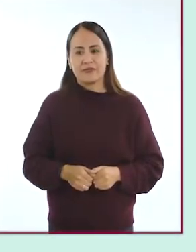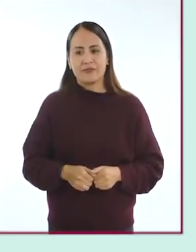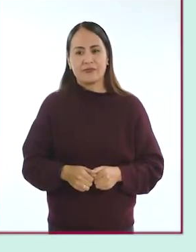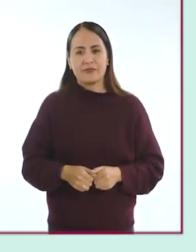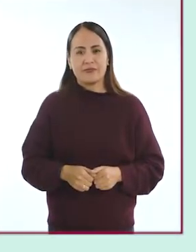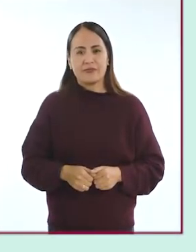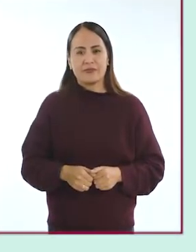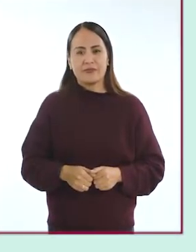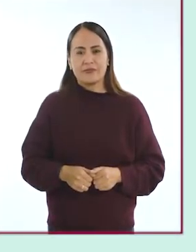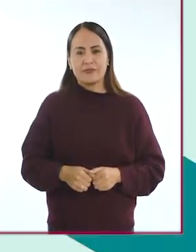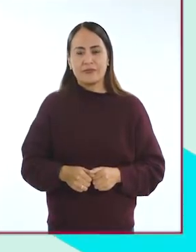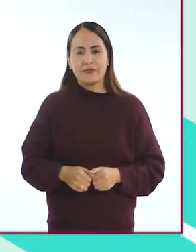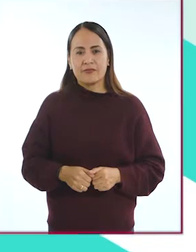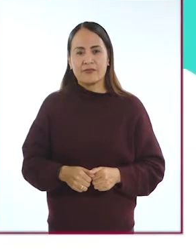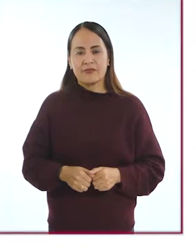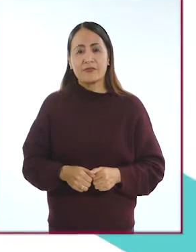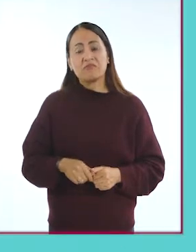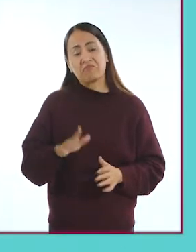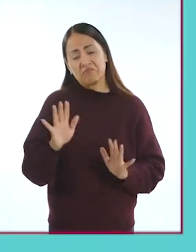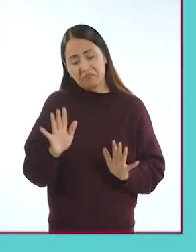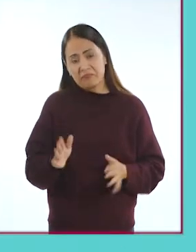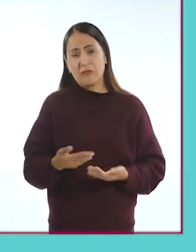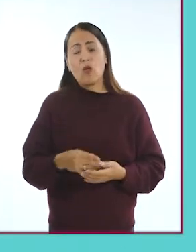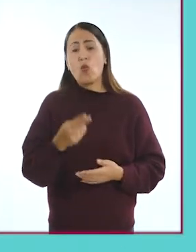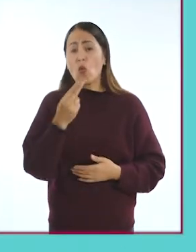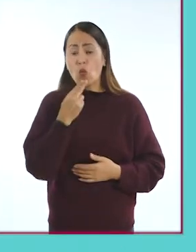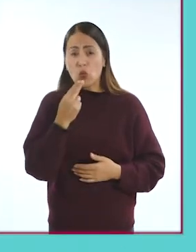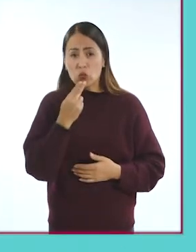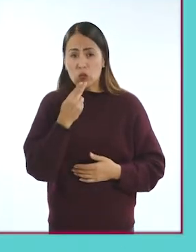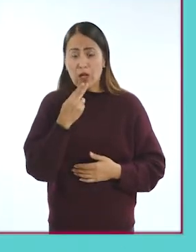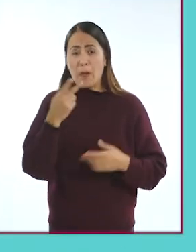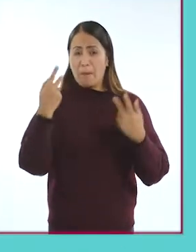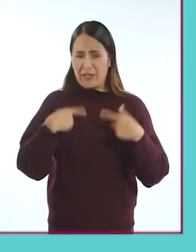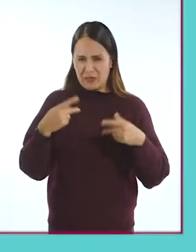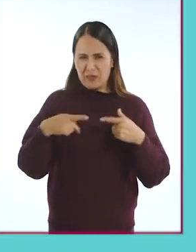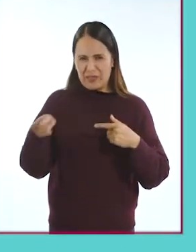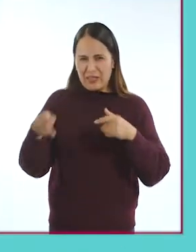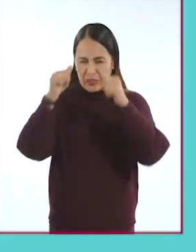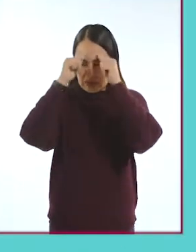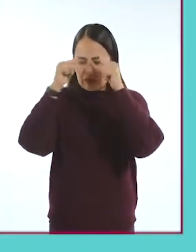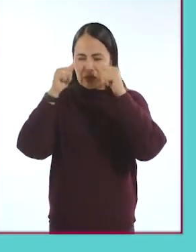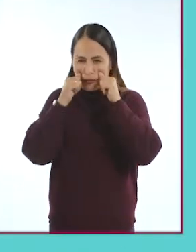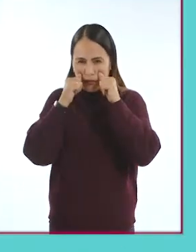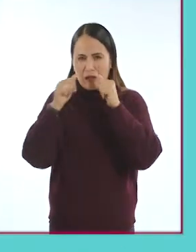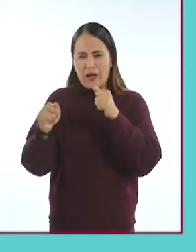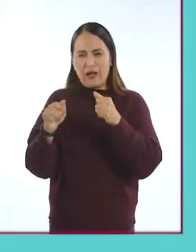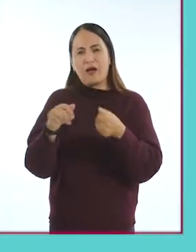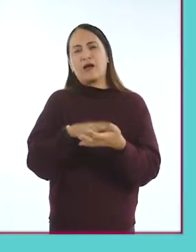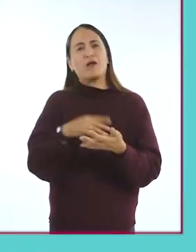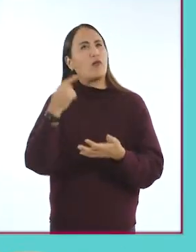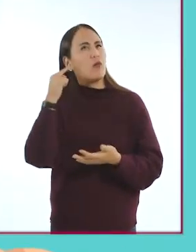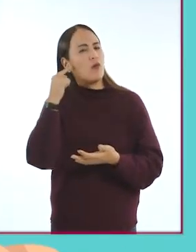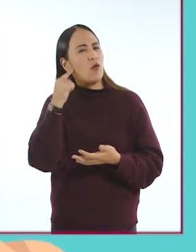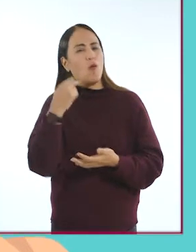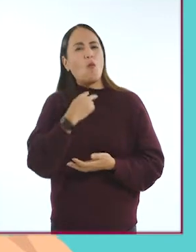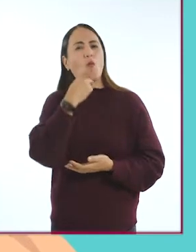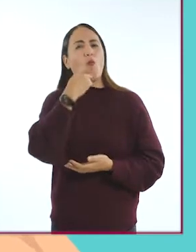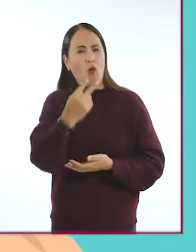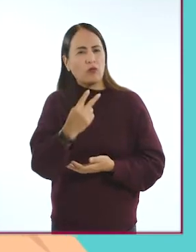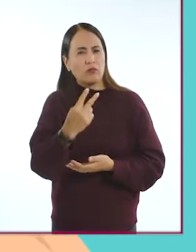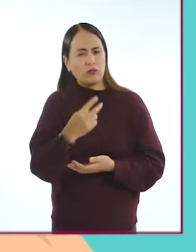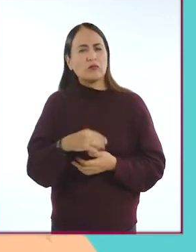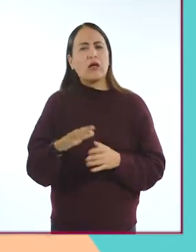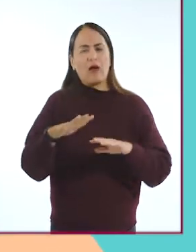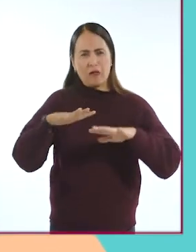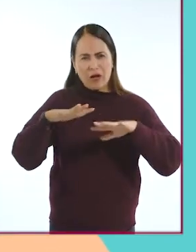Dispositivos asistivos. Si bien lo más usado por las personas con ceguera son los lectores de pantalla, existe un